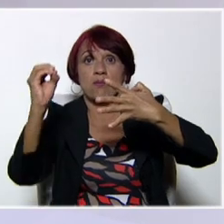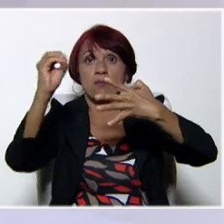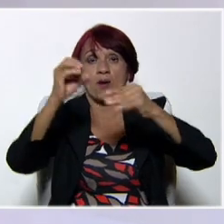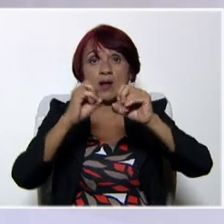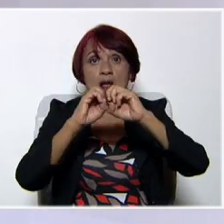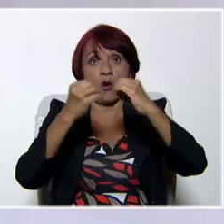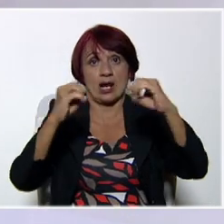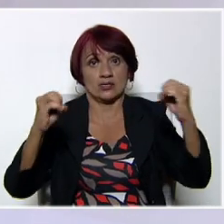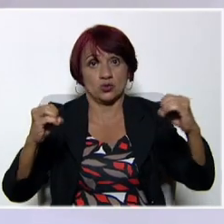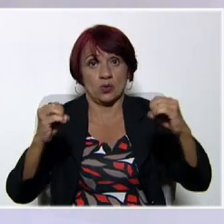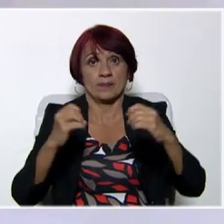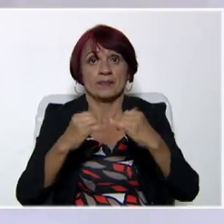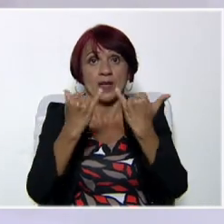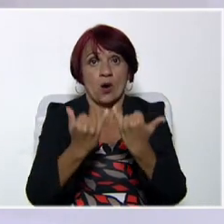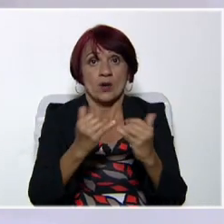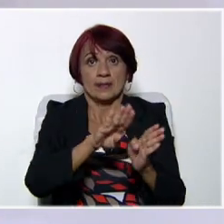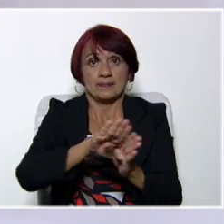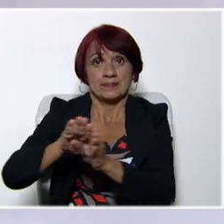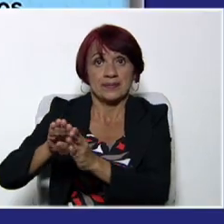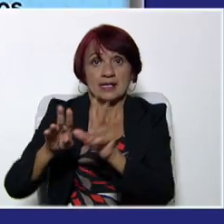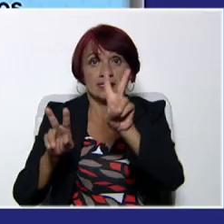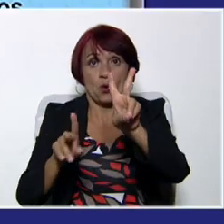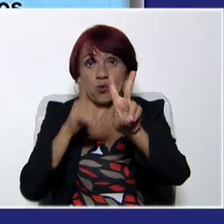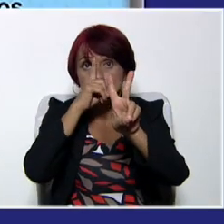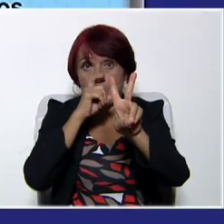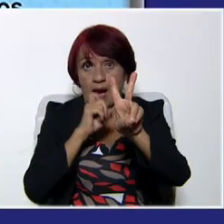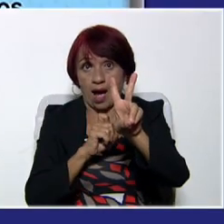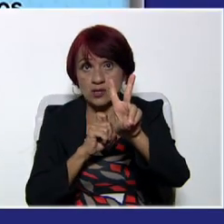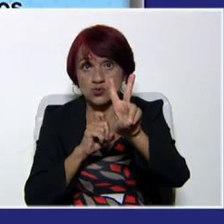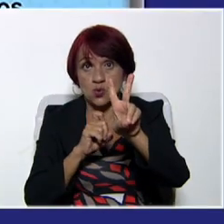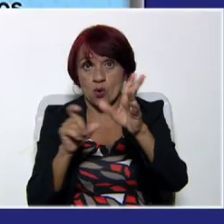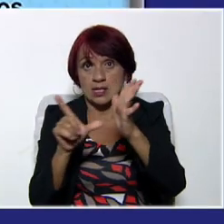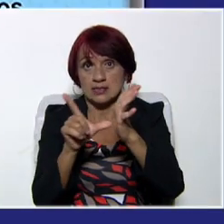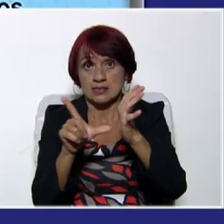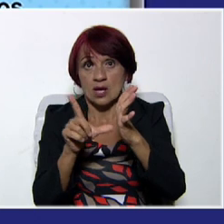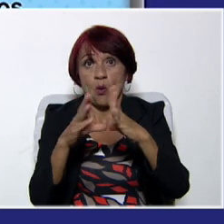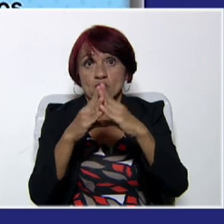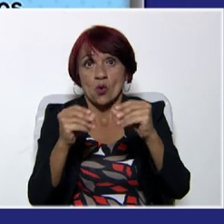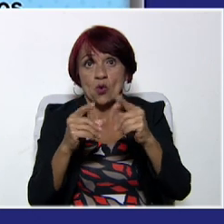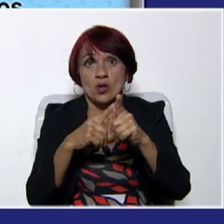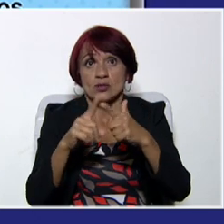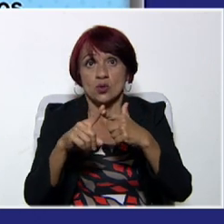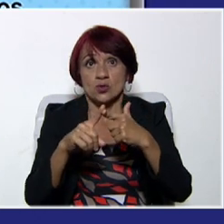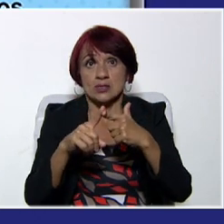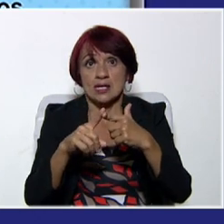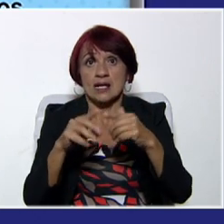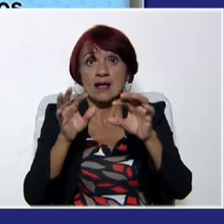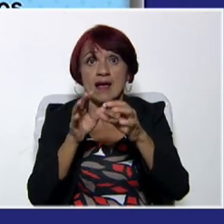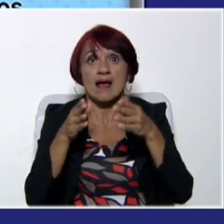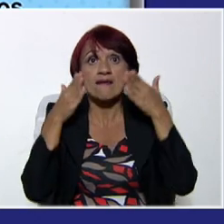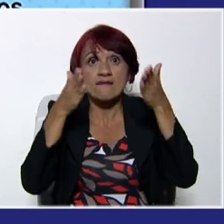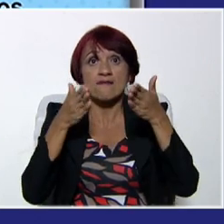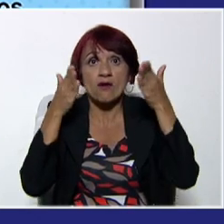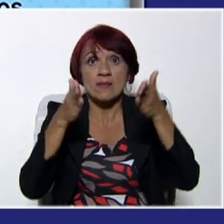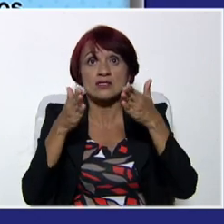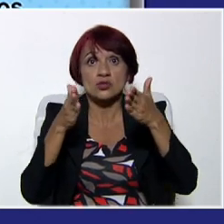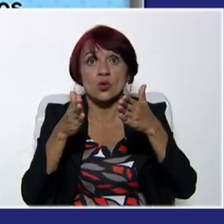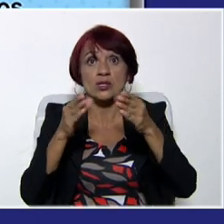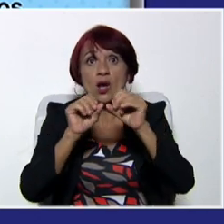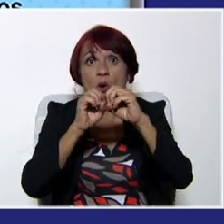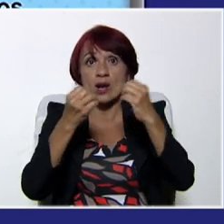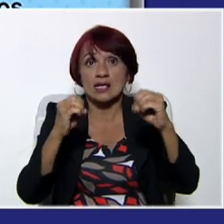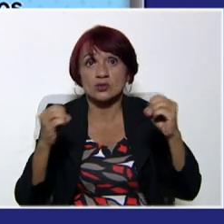a segundo año. En segundo año tenemos el referente teórico práctico, medios electrónicos. Ya hemos visto